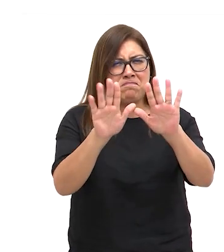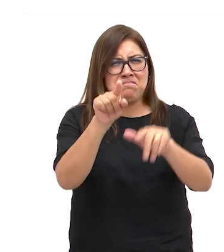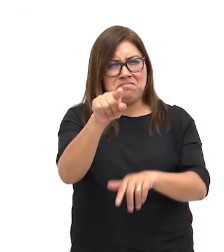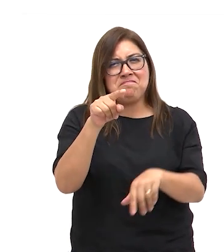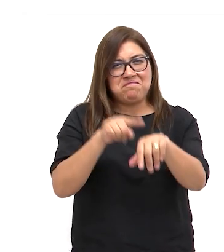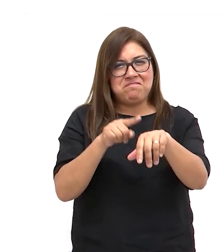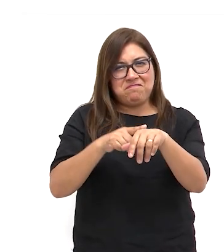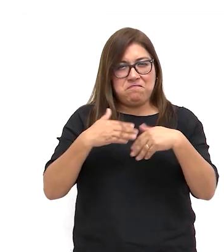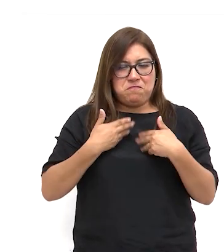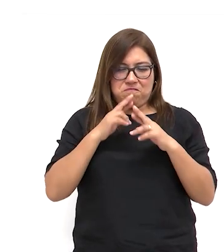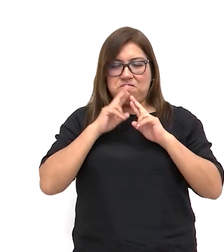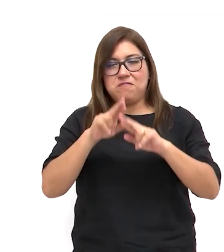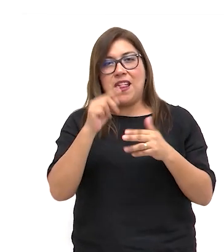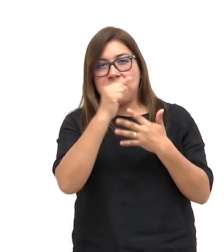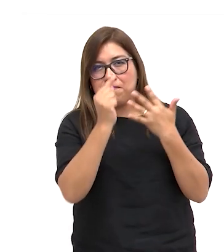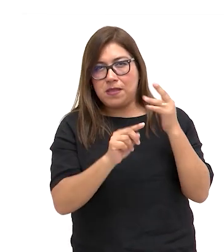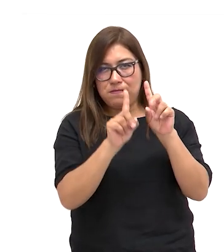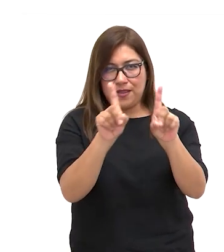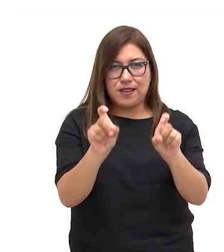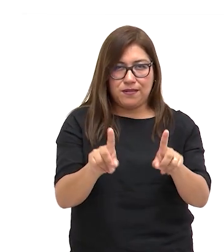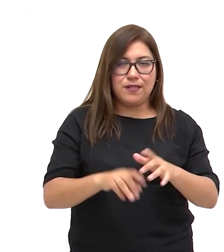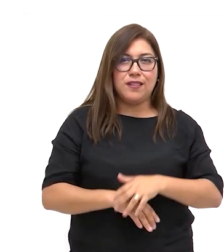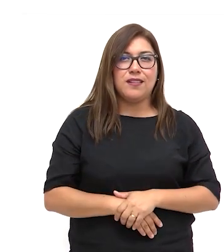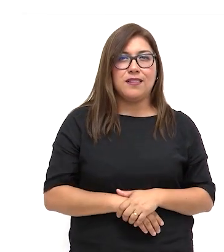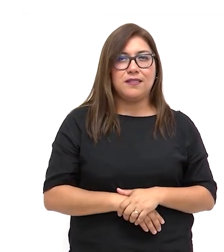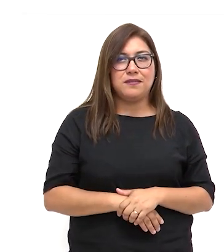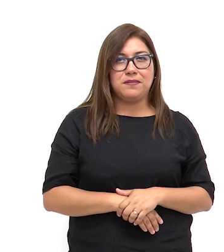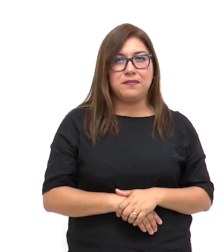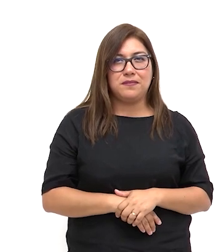Tómate un tiempo para responder las siguientes preguntas.